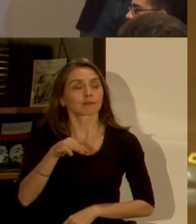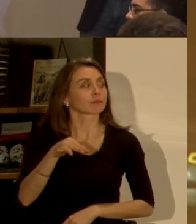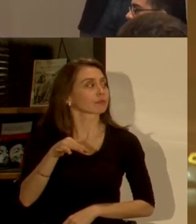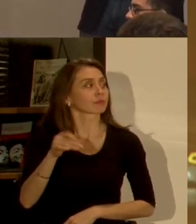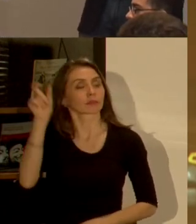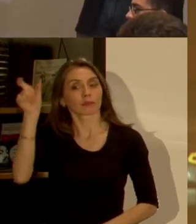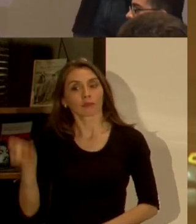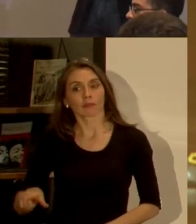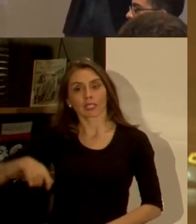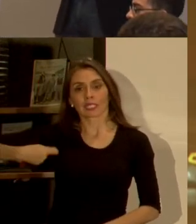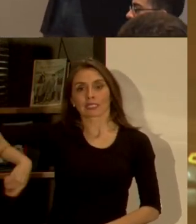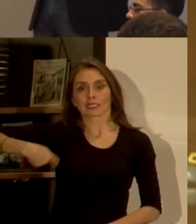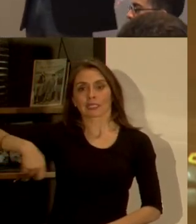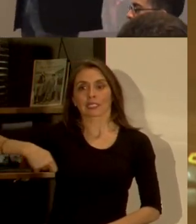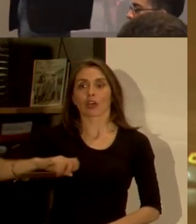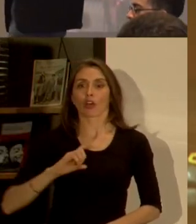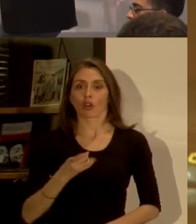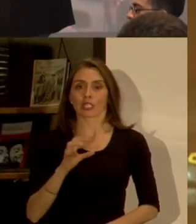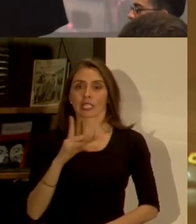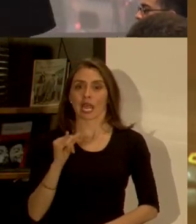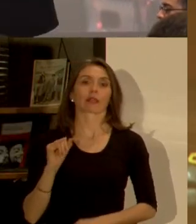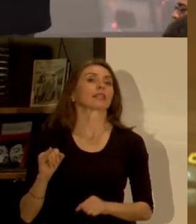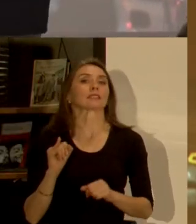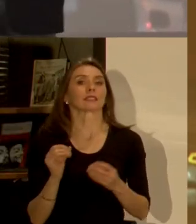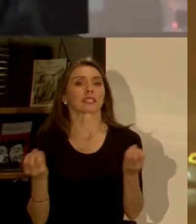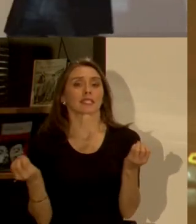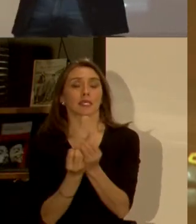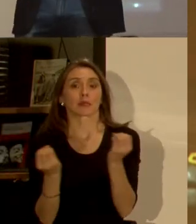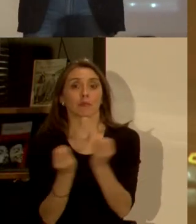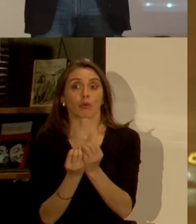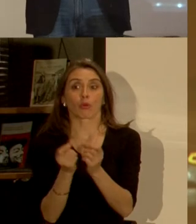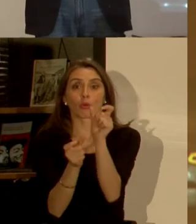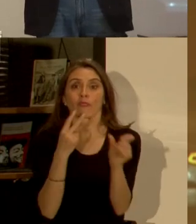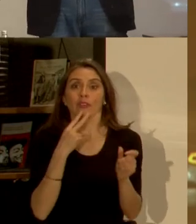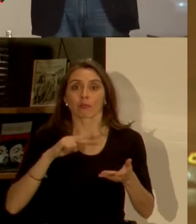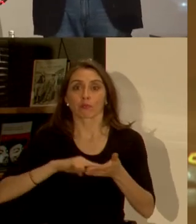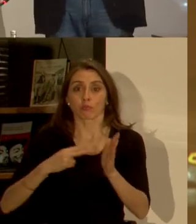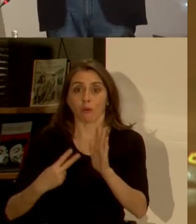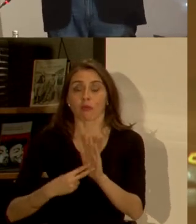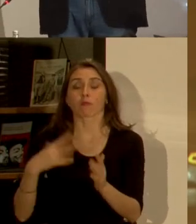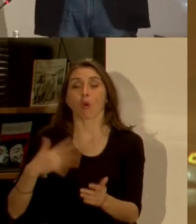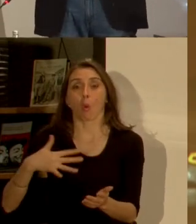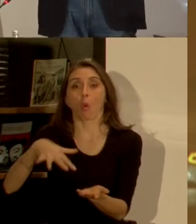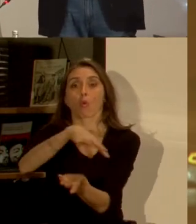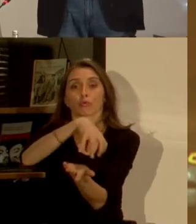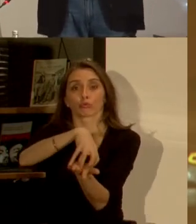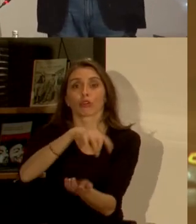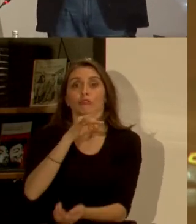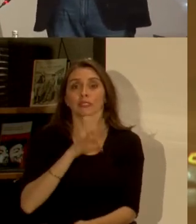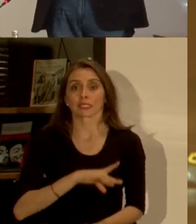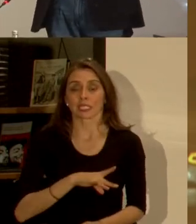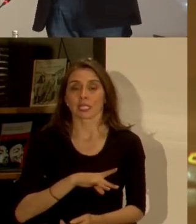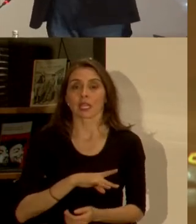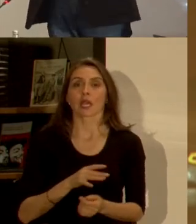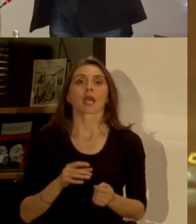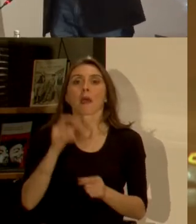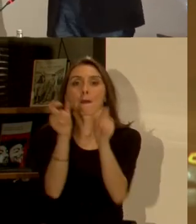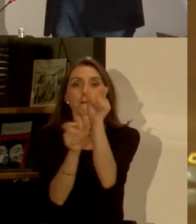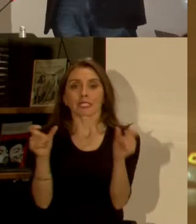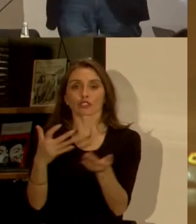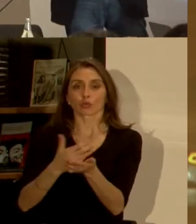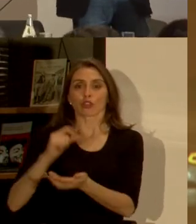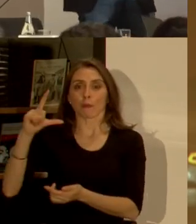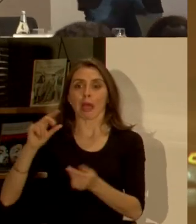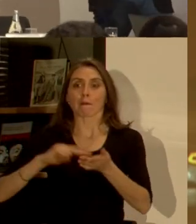el senador y en el sentido estamos de acuerdo la congestión es un tremendo problema en la gran ciudad chilena el aumento del ingreso la